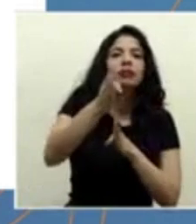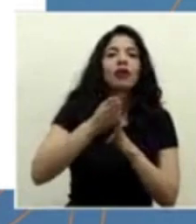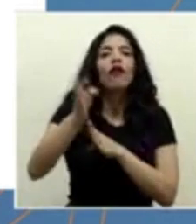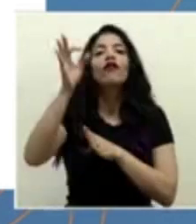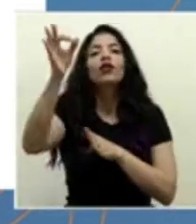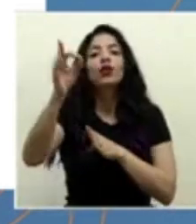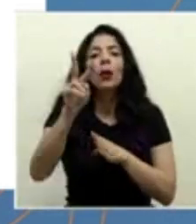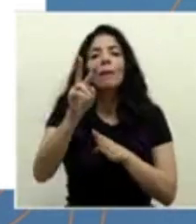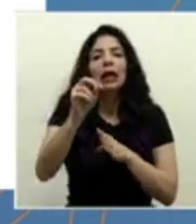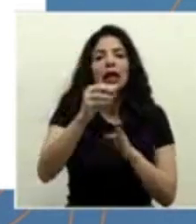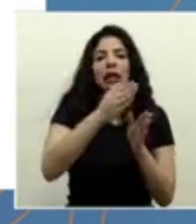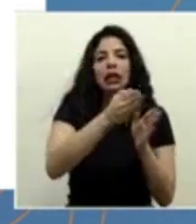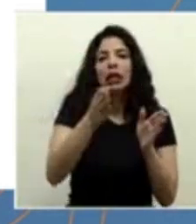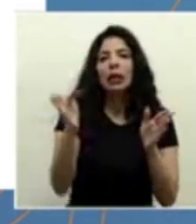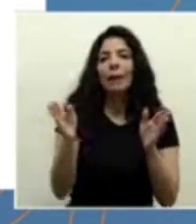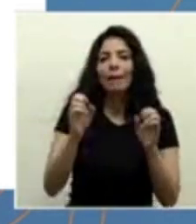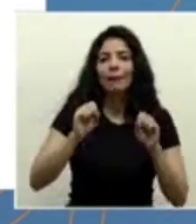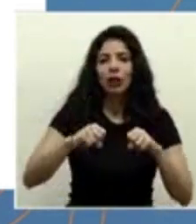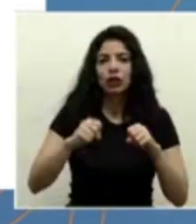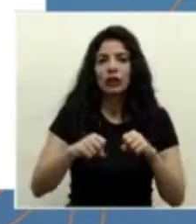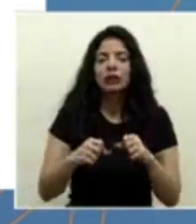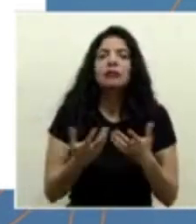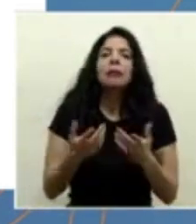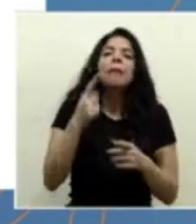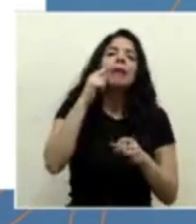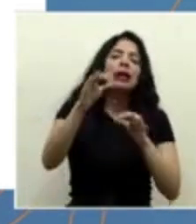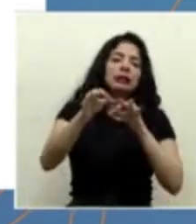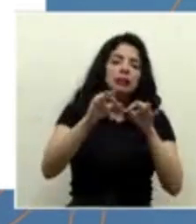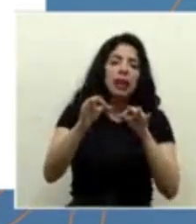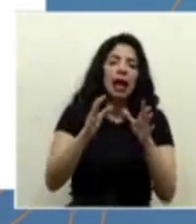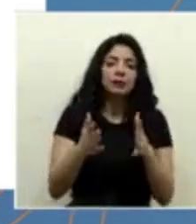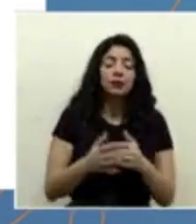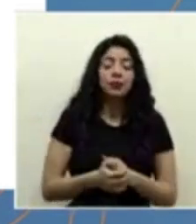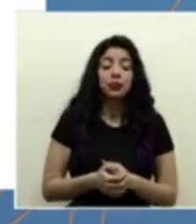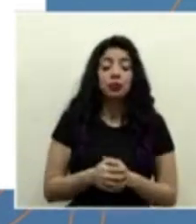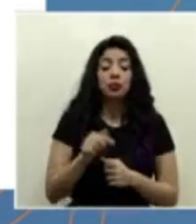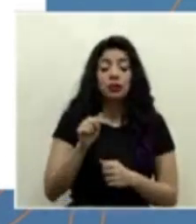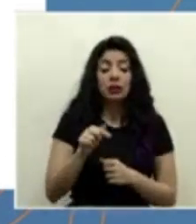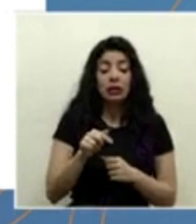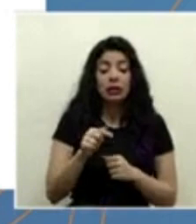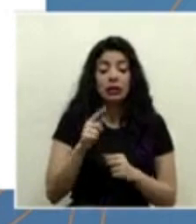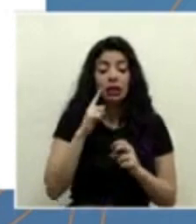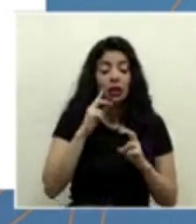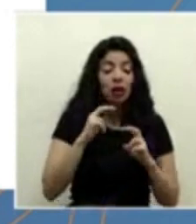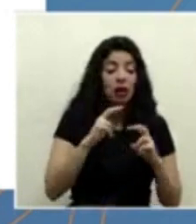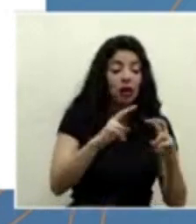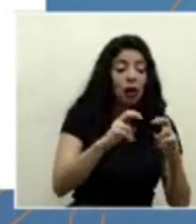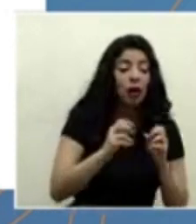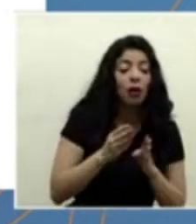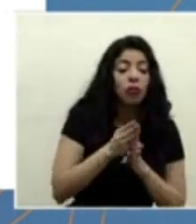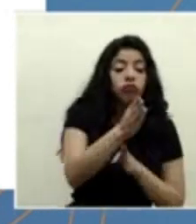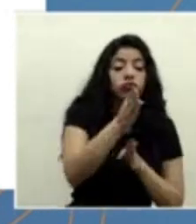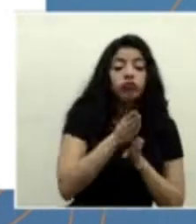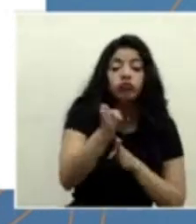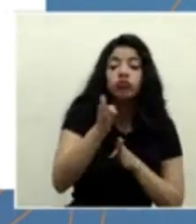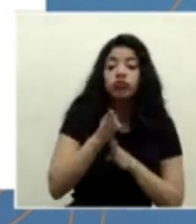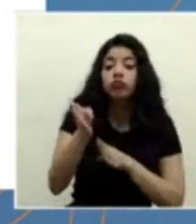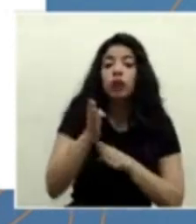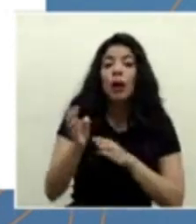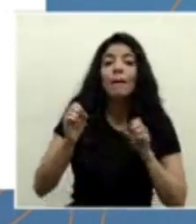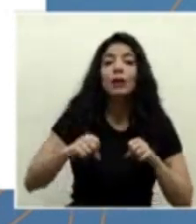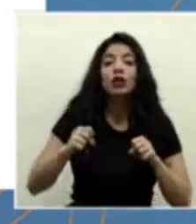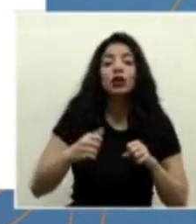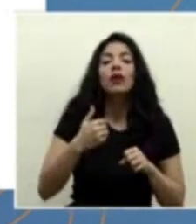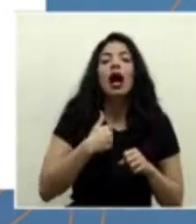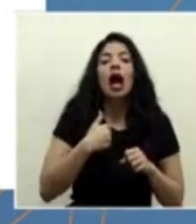recordemos que esto pues, bueno, más bien para indicar, cada una de esas proyecciones varía en su cantidad de